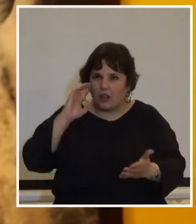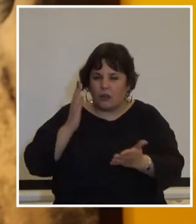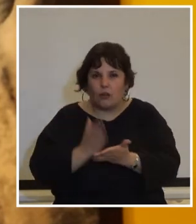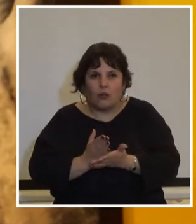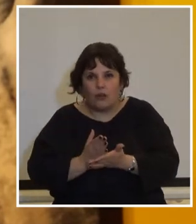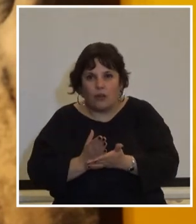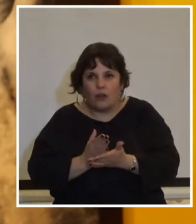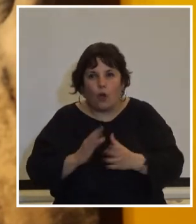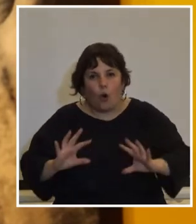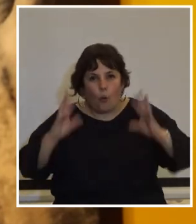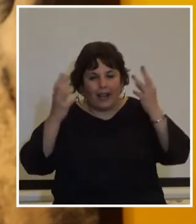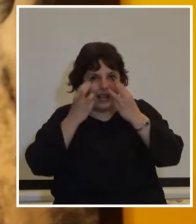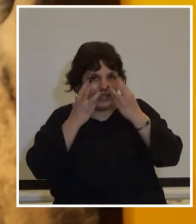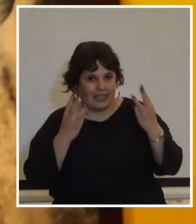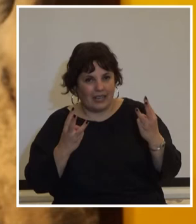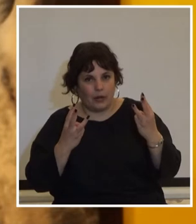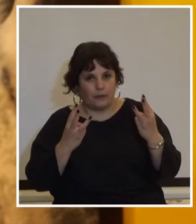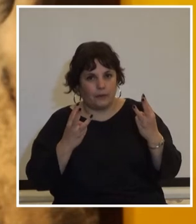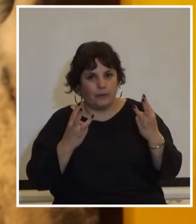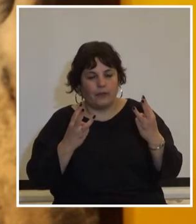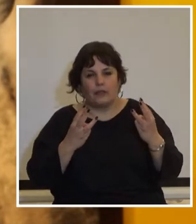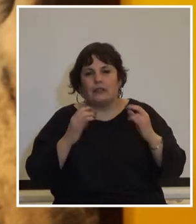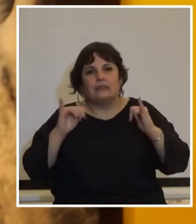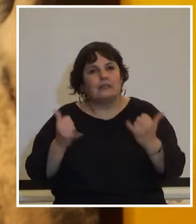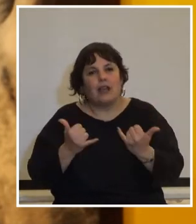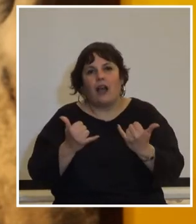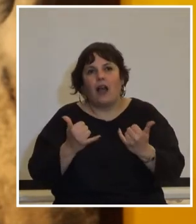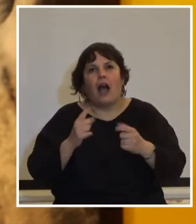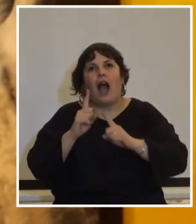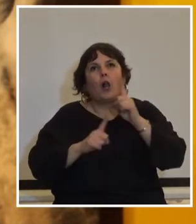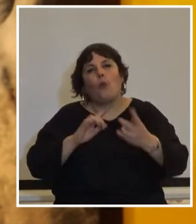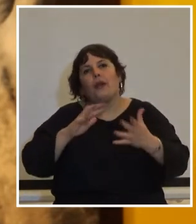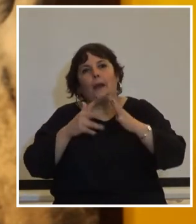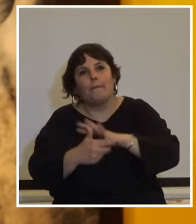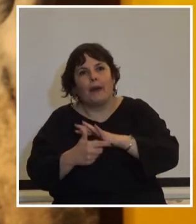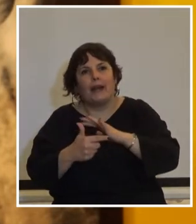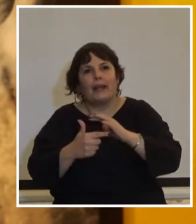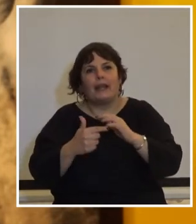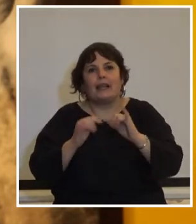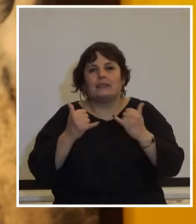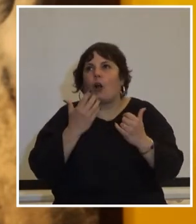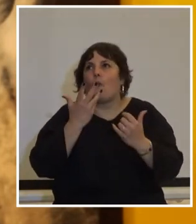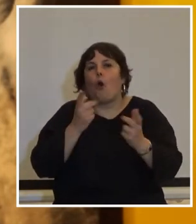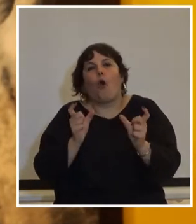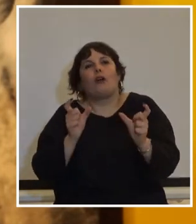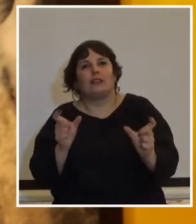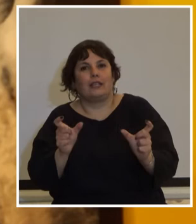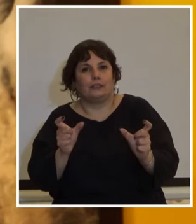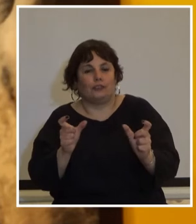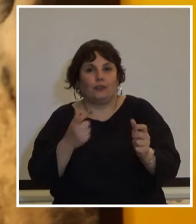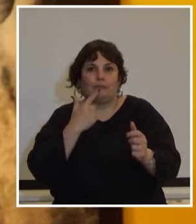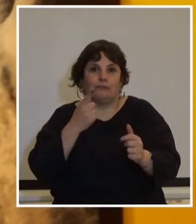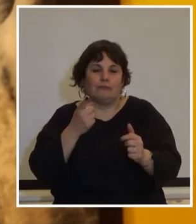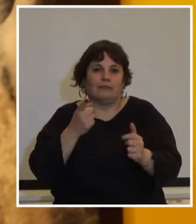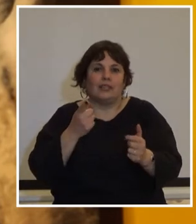estado una huelga general que servía de alguna manera de mural de contención para la huelga